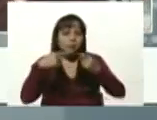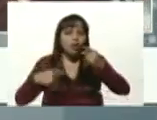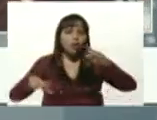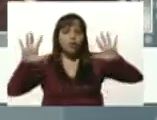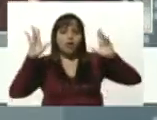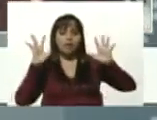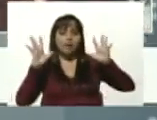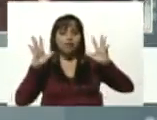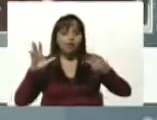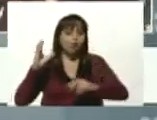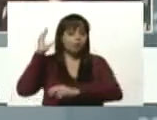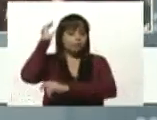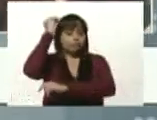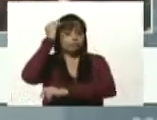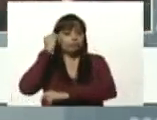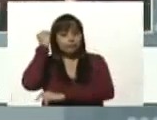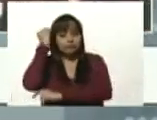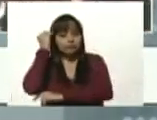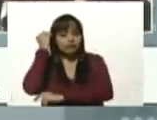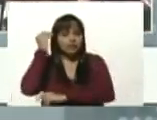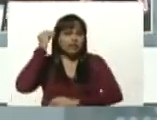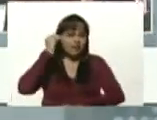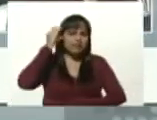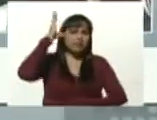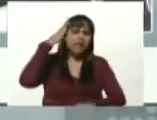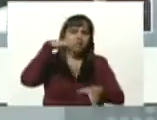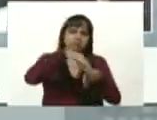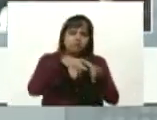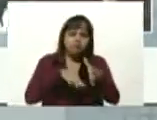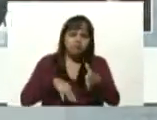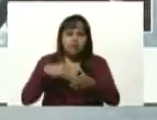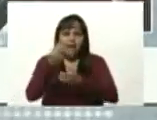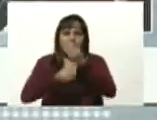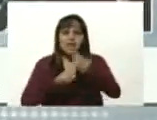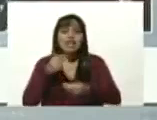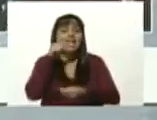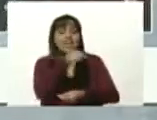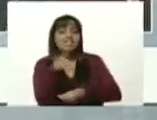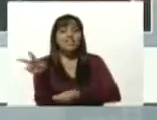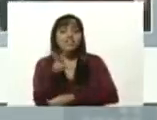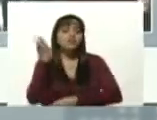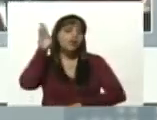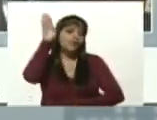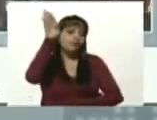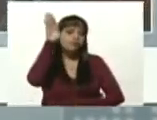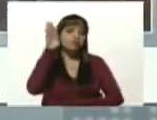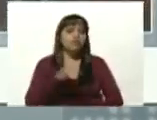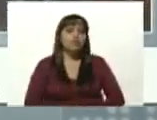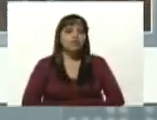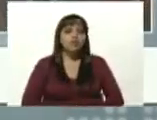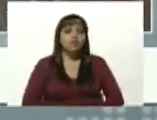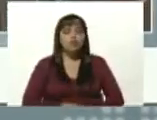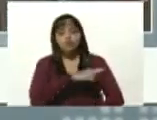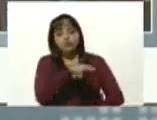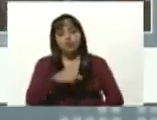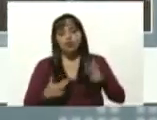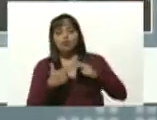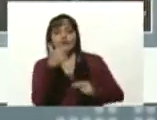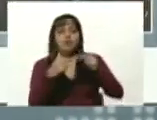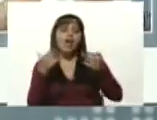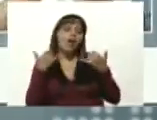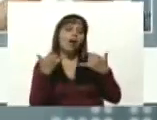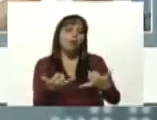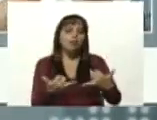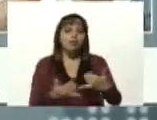nuestra cabeza, con nuestra capacidad productiva. Esa es la Venezuela del futuro que estamos construyendo en el presente,